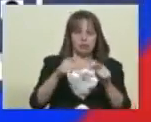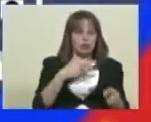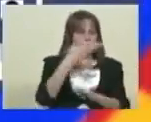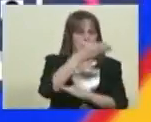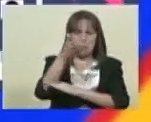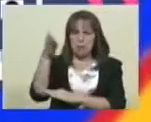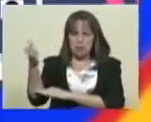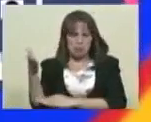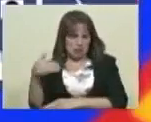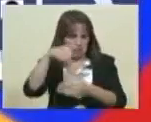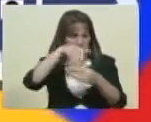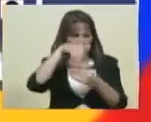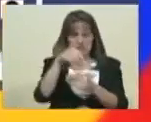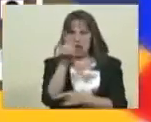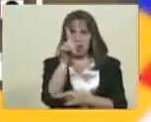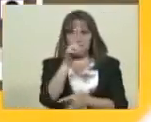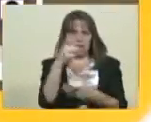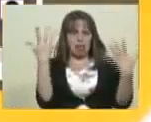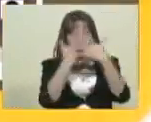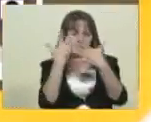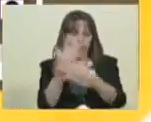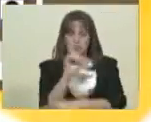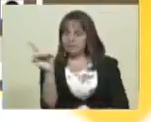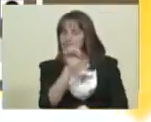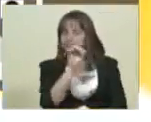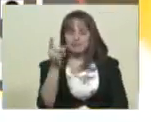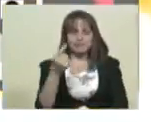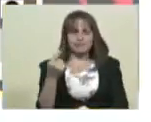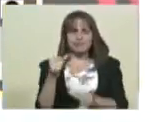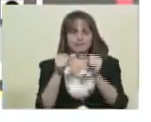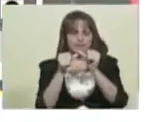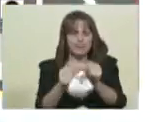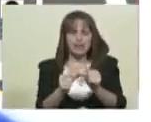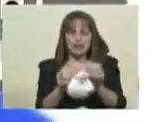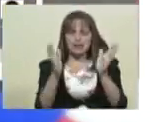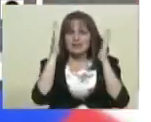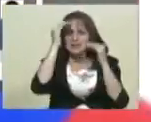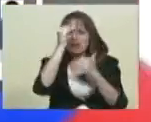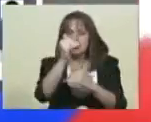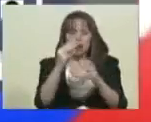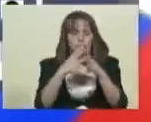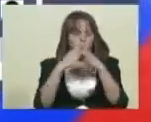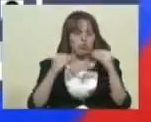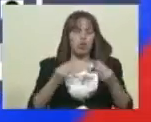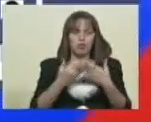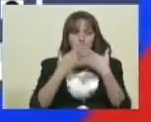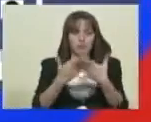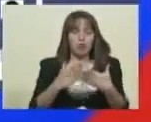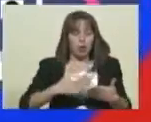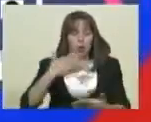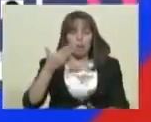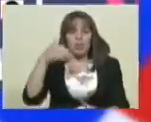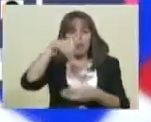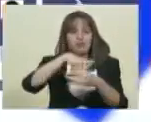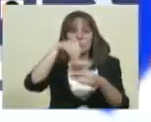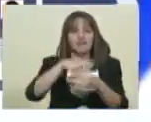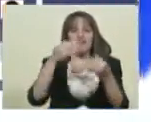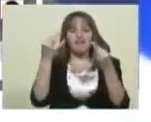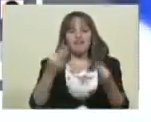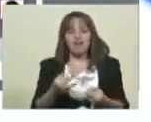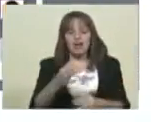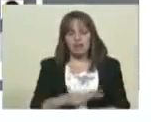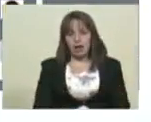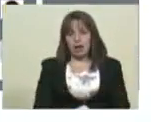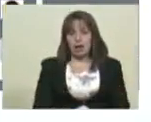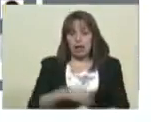centros de votación. Va a ser inútil que lo hagan, porque nosotros allí estaremos garantizándole a todos y todas que los